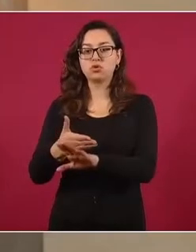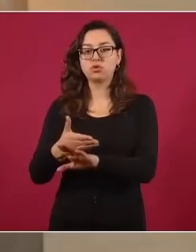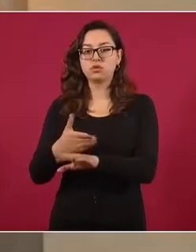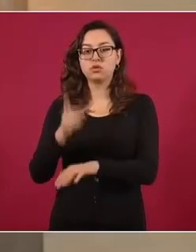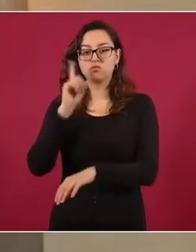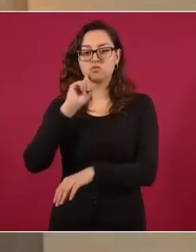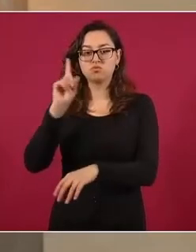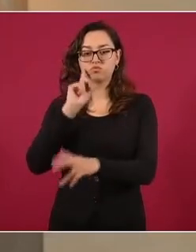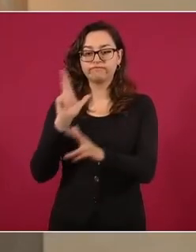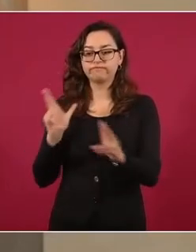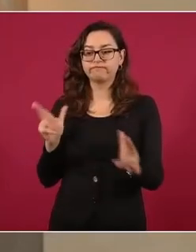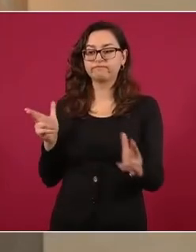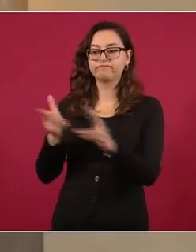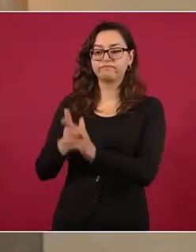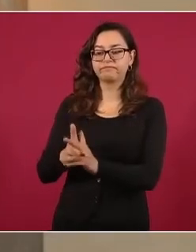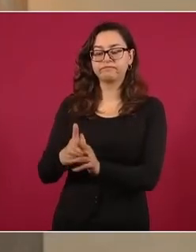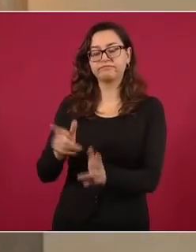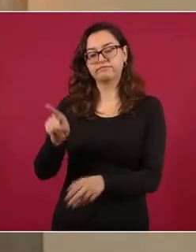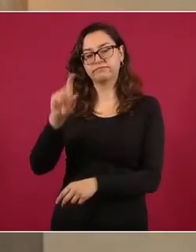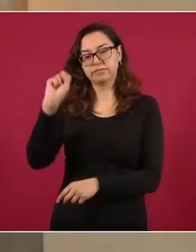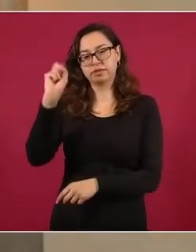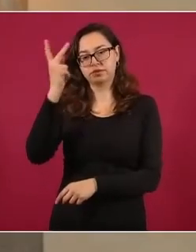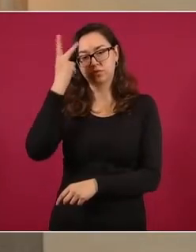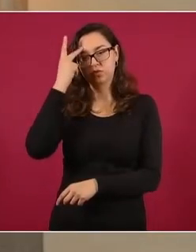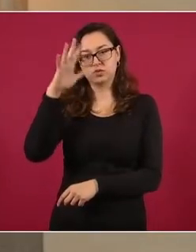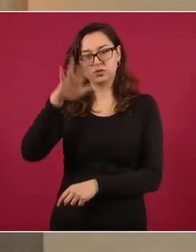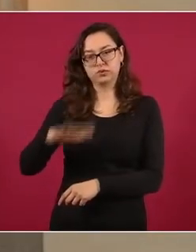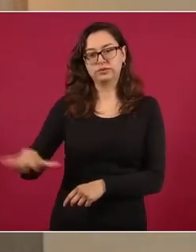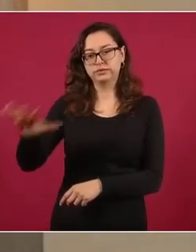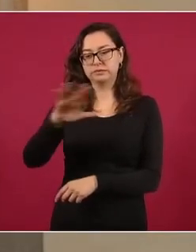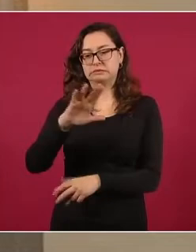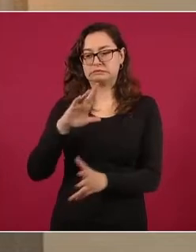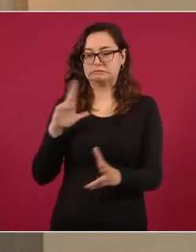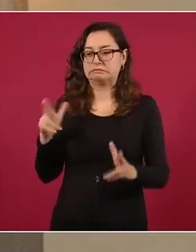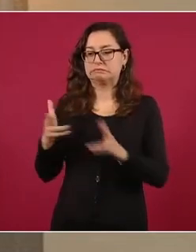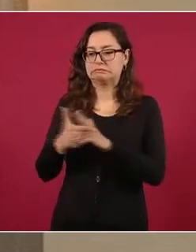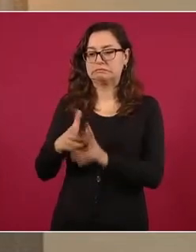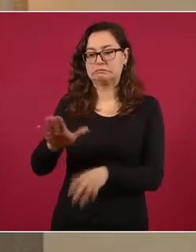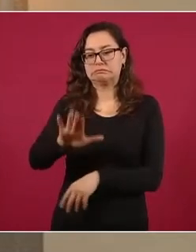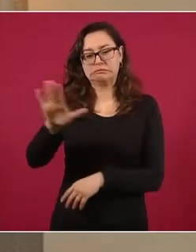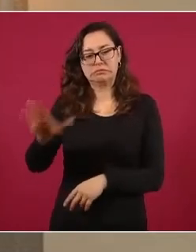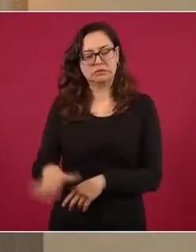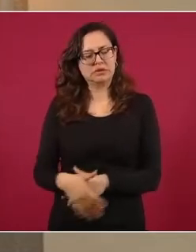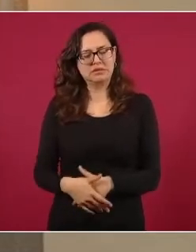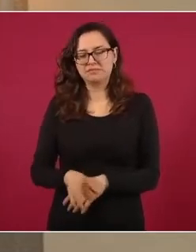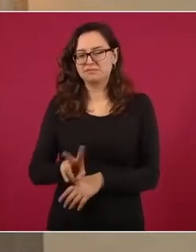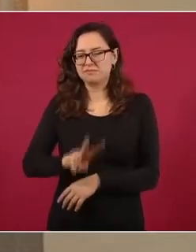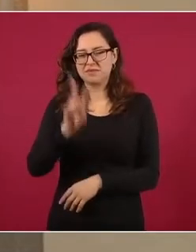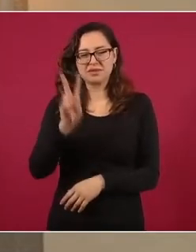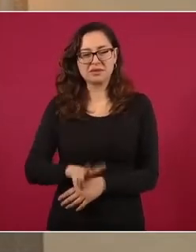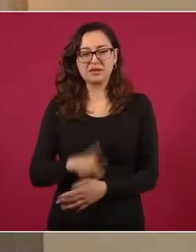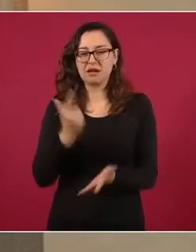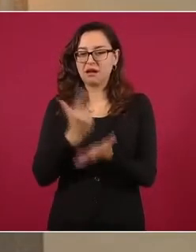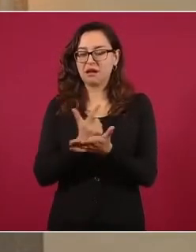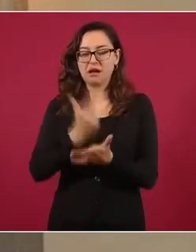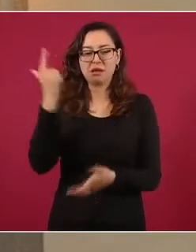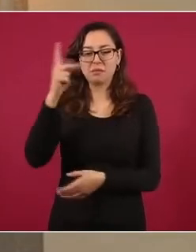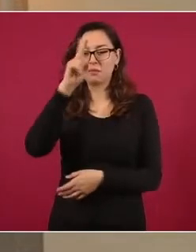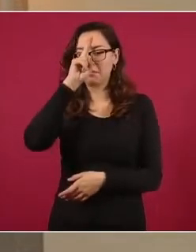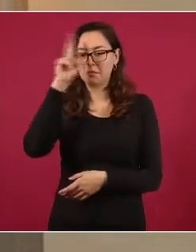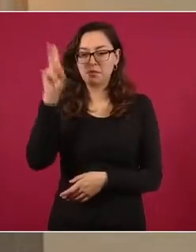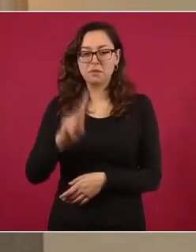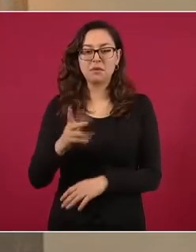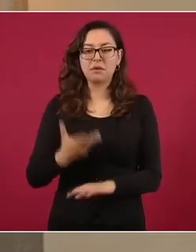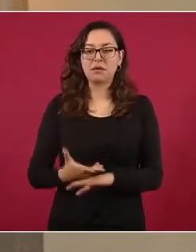estado de San Luis Potosí. Estos hechos son atroces muy graves, ocurrieron el